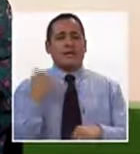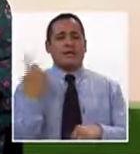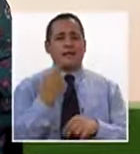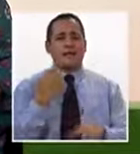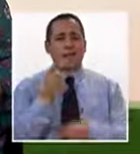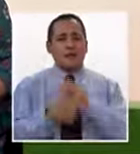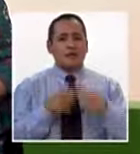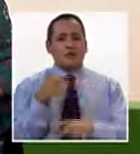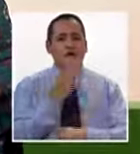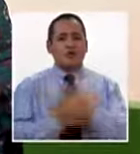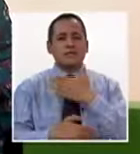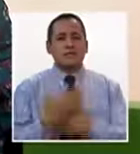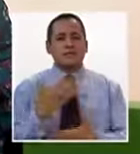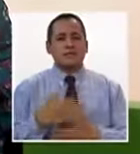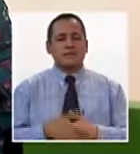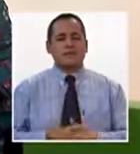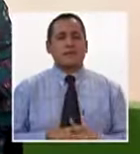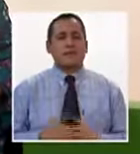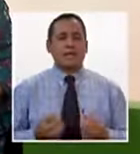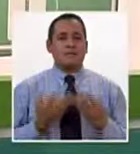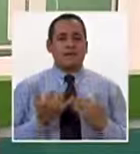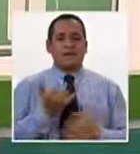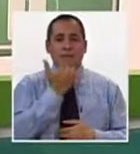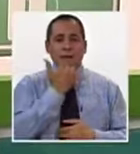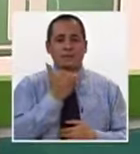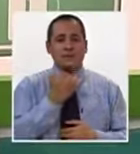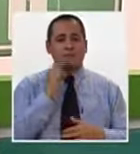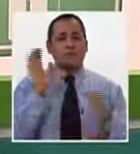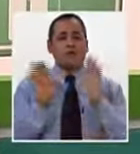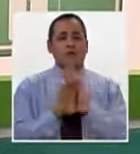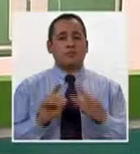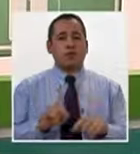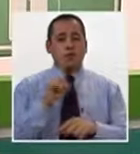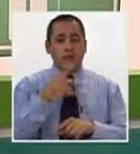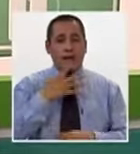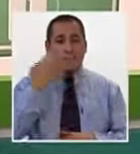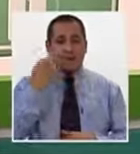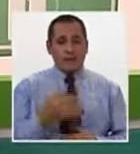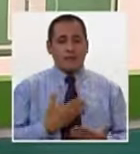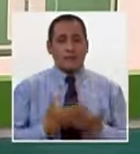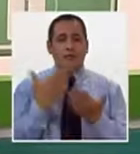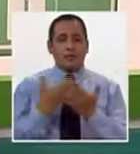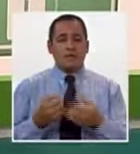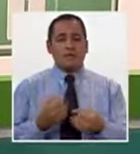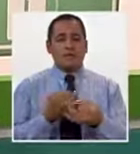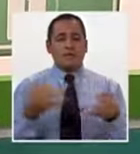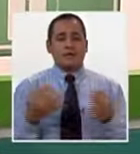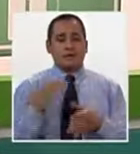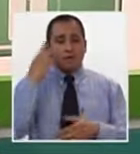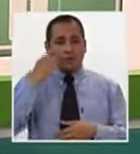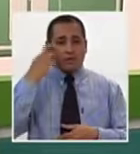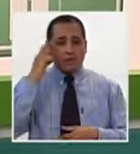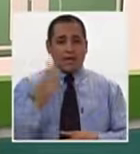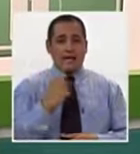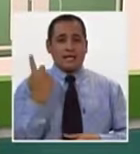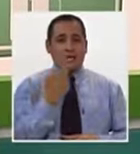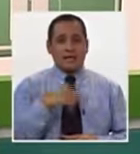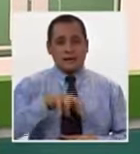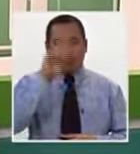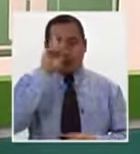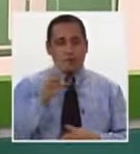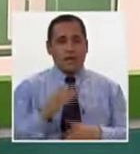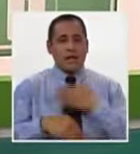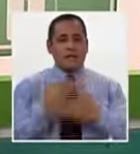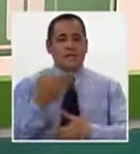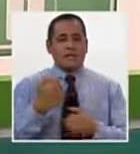para personas con discapacidad. Sí, lo que sucede es que una real implementación de las políticas públicas en el país,